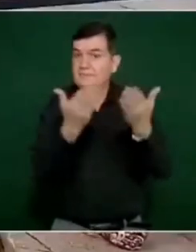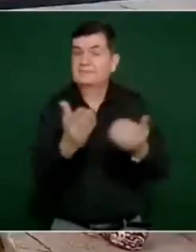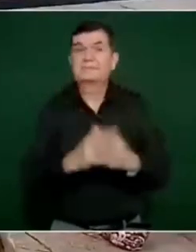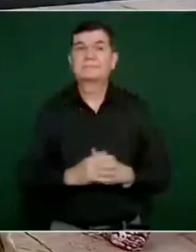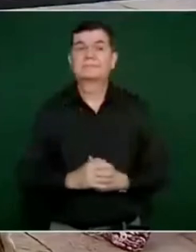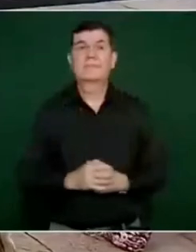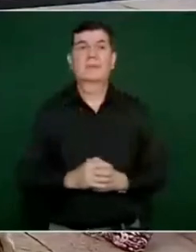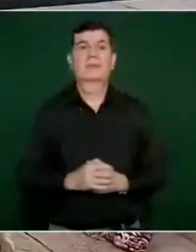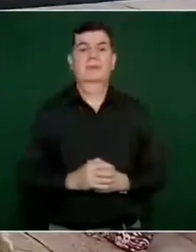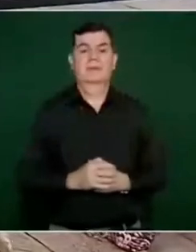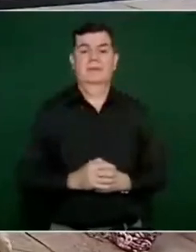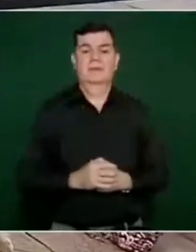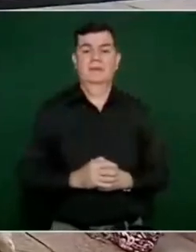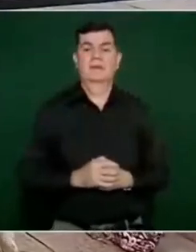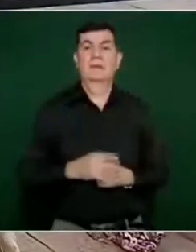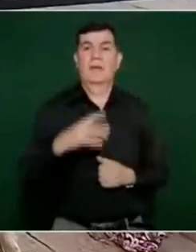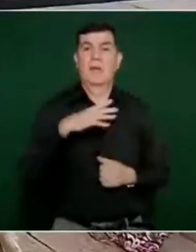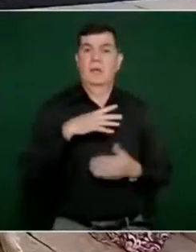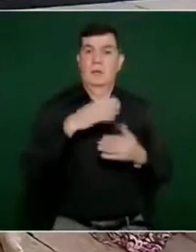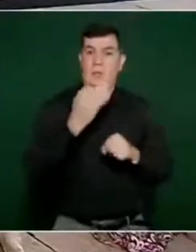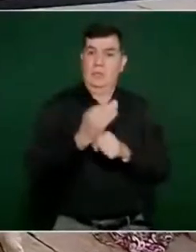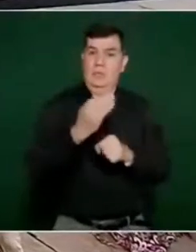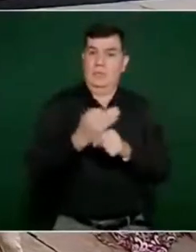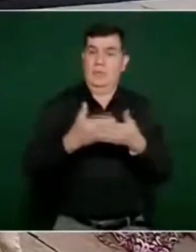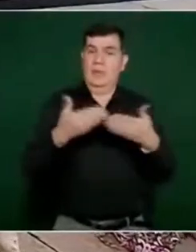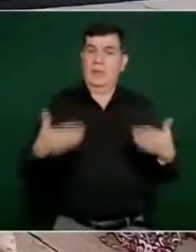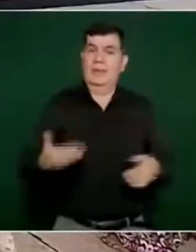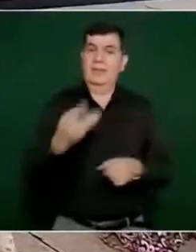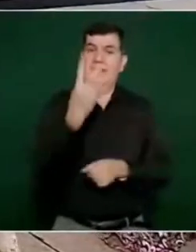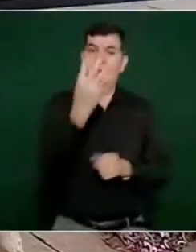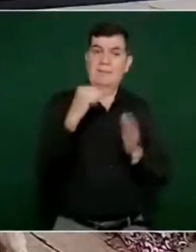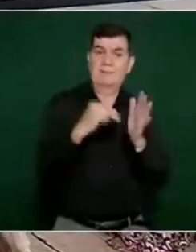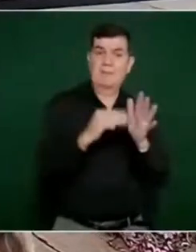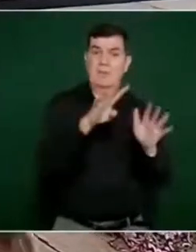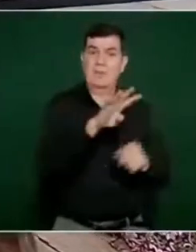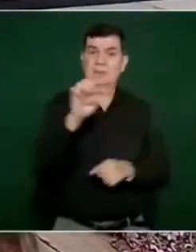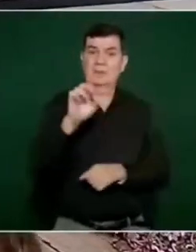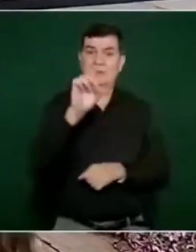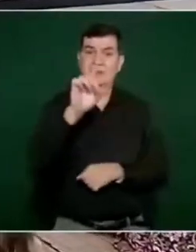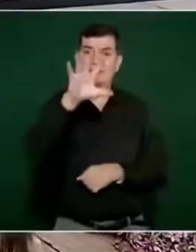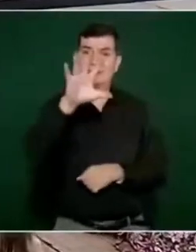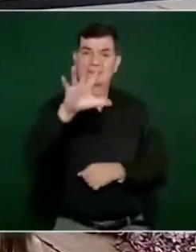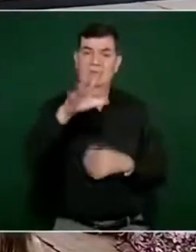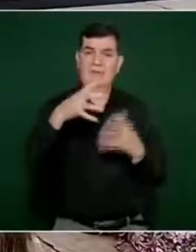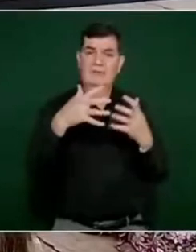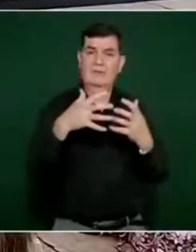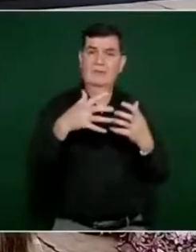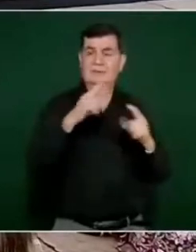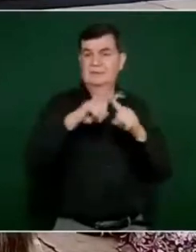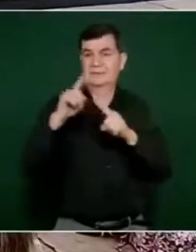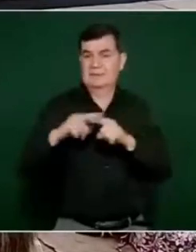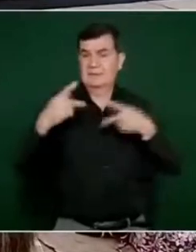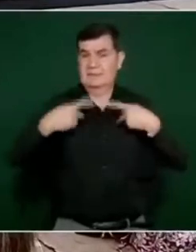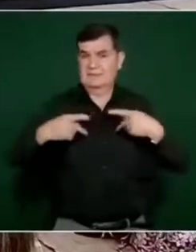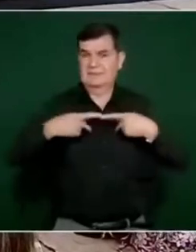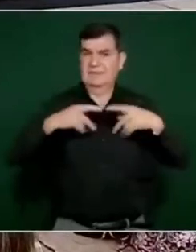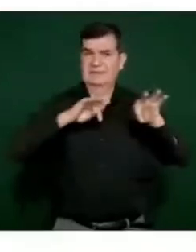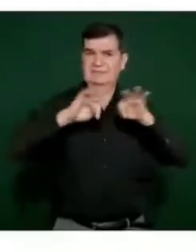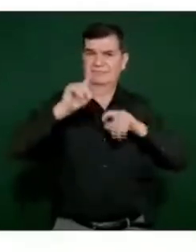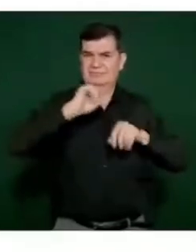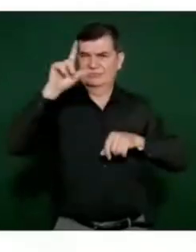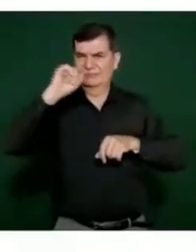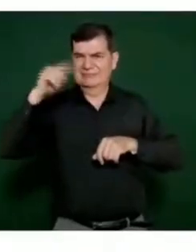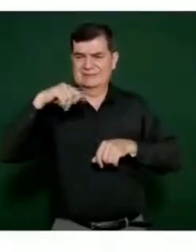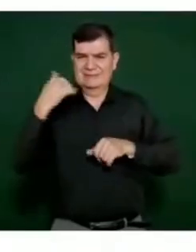que actualmente están 3 mil 435 funcionarios públicos en